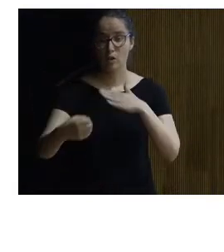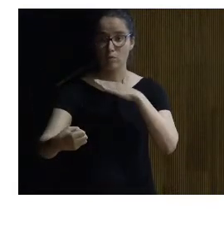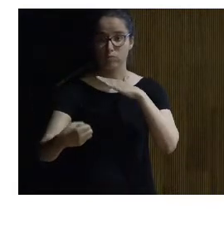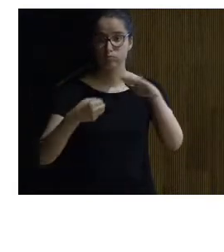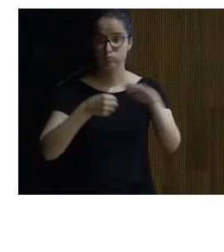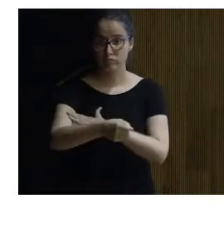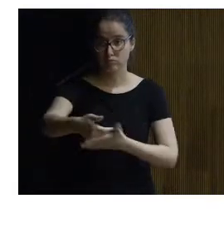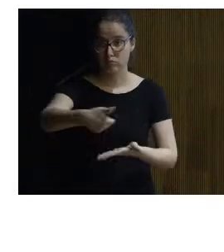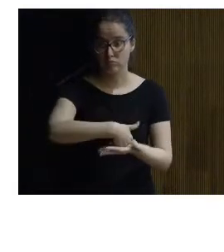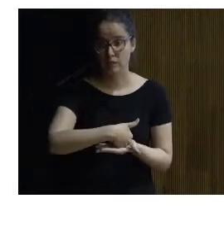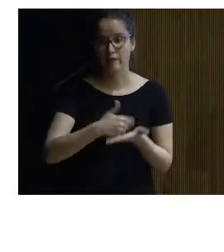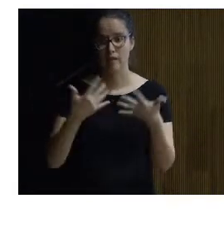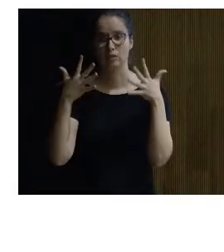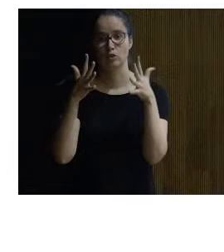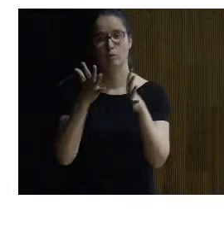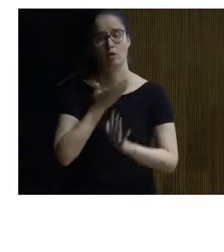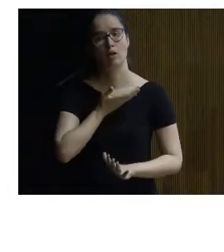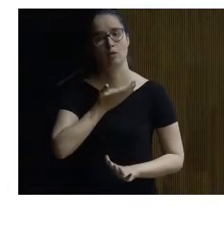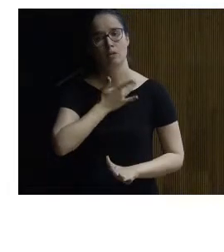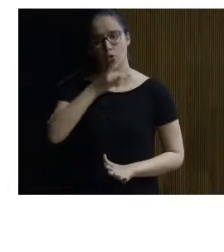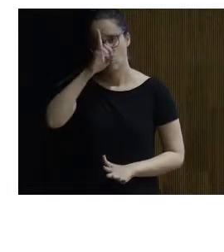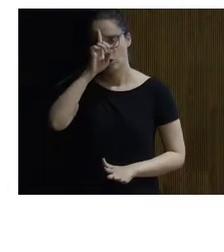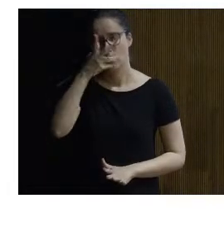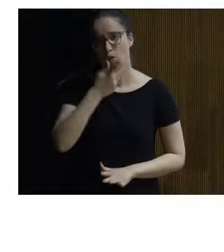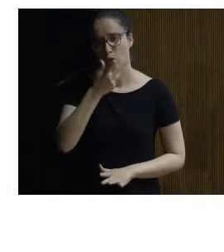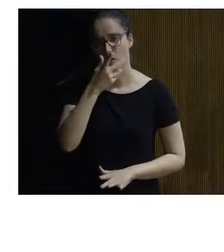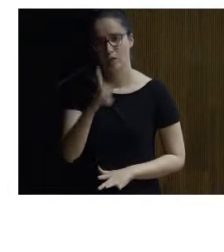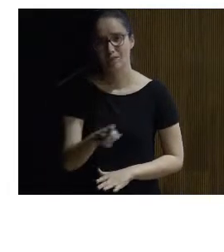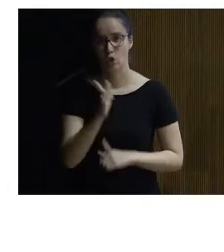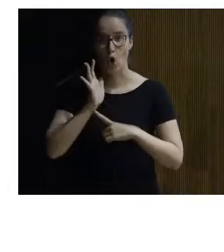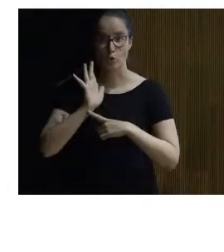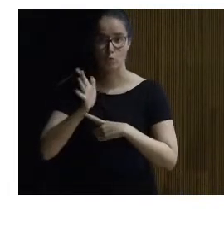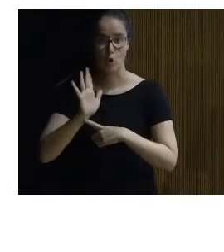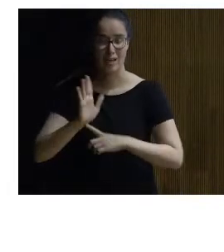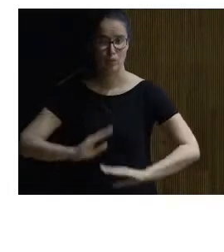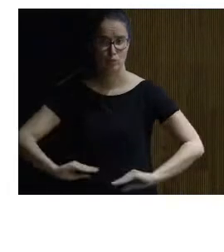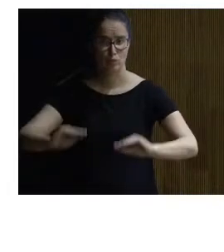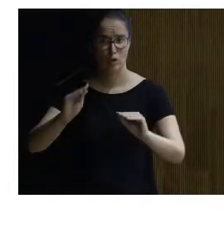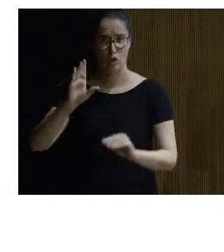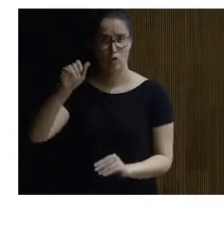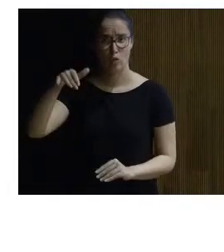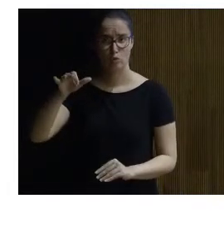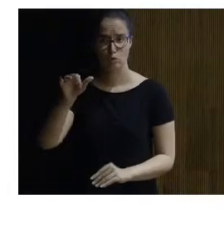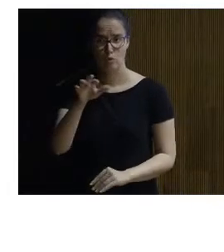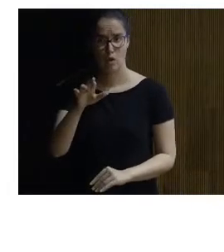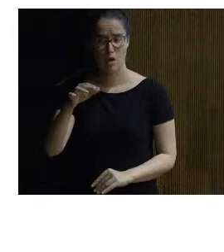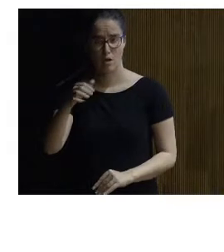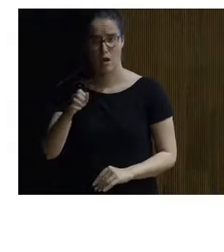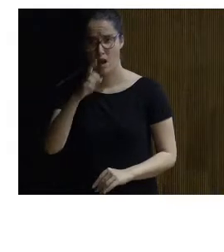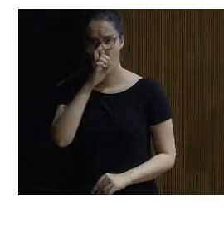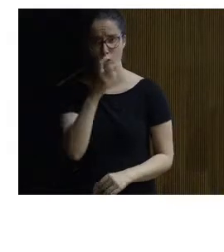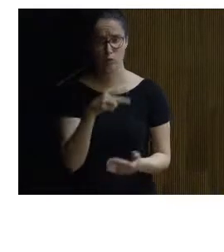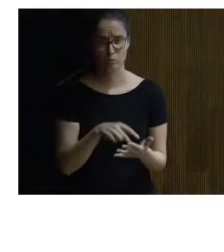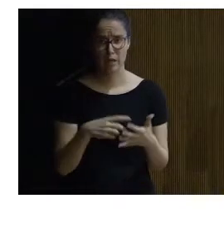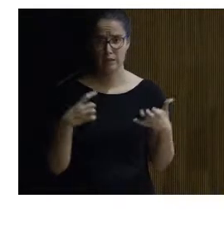asesoramiento porque el ayuntamiento no sé si conocéis los molinos de consuegra los molinos de consuegra pues desde el año dos